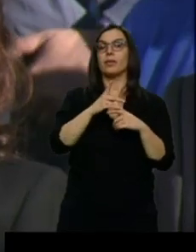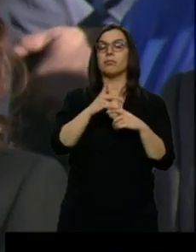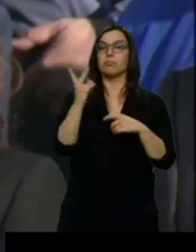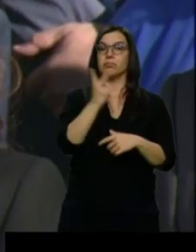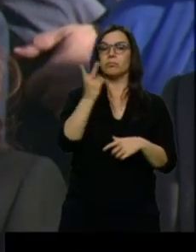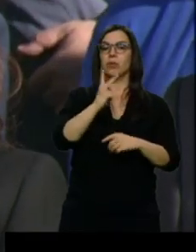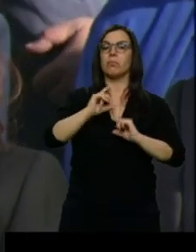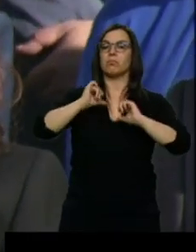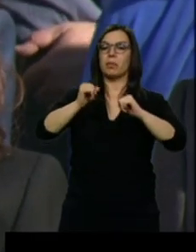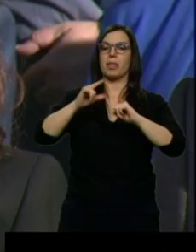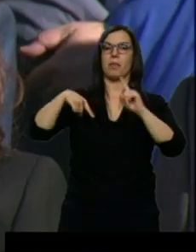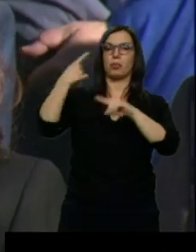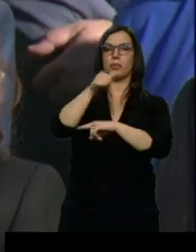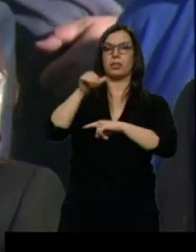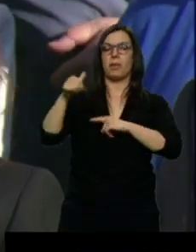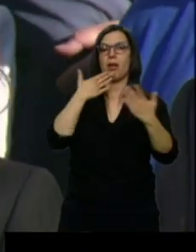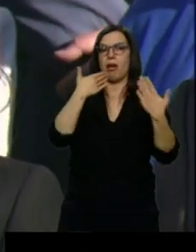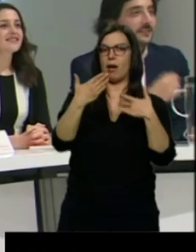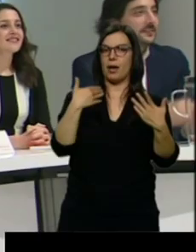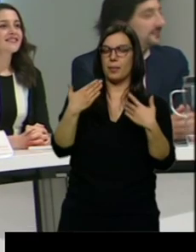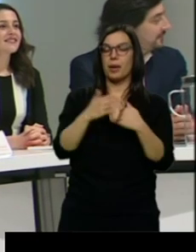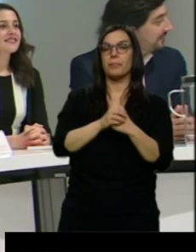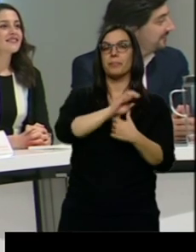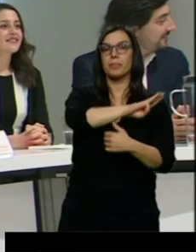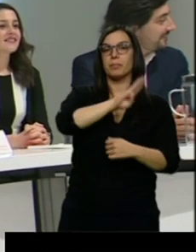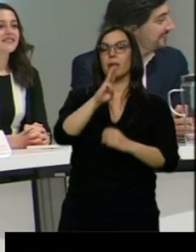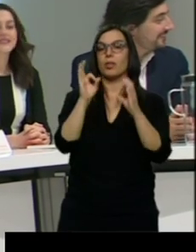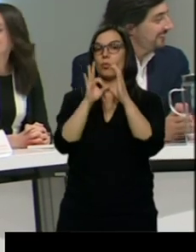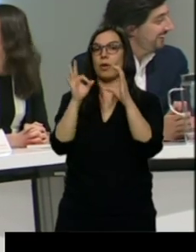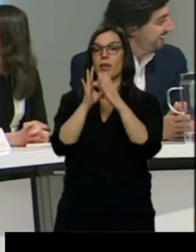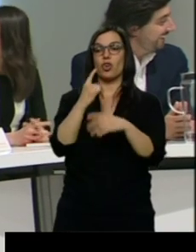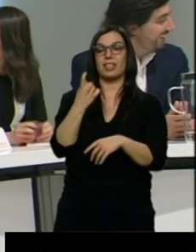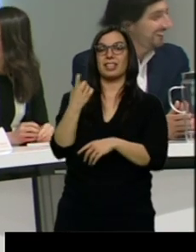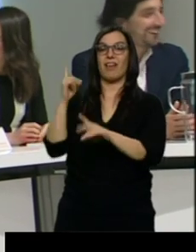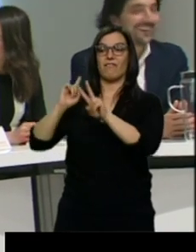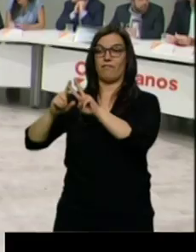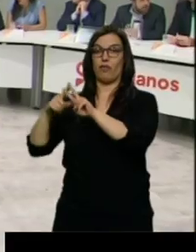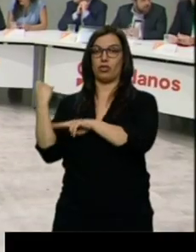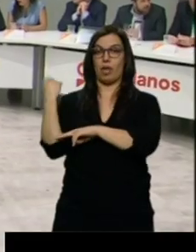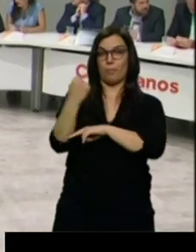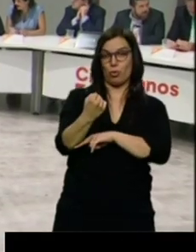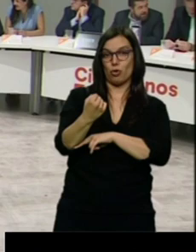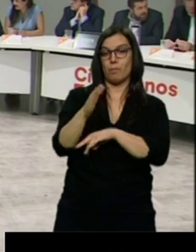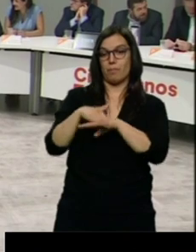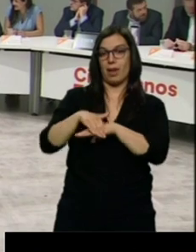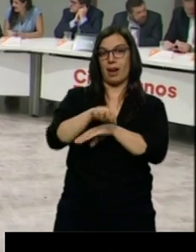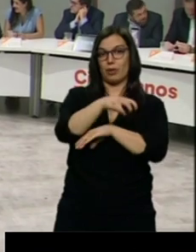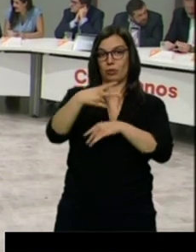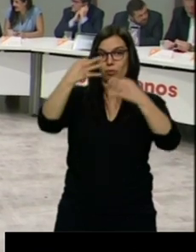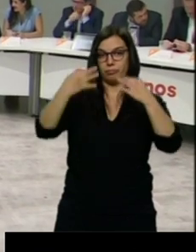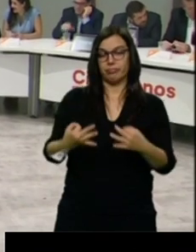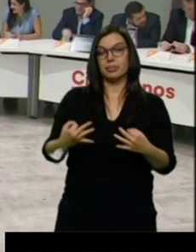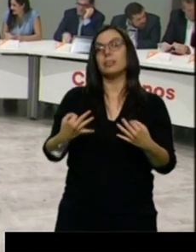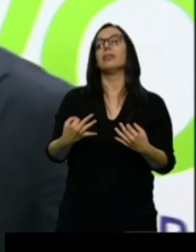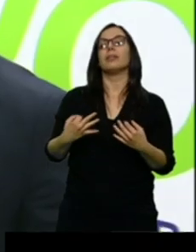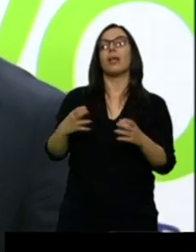la semana que viene. Populares y Ciudadanos necesitan el apoyo de Vox para que fructifiquen sus acuerdos. La formación naranja enfatiza que no va